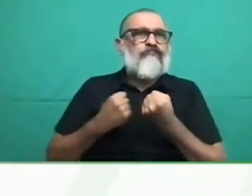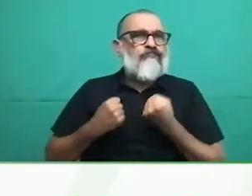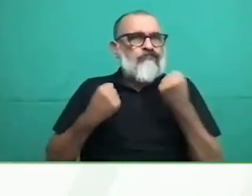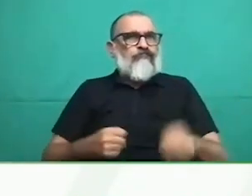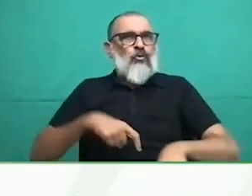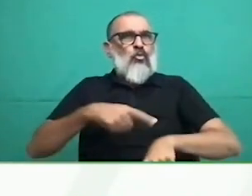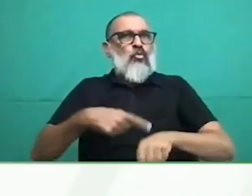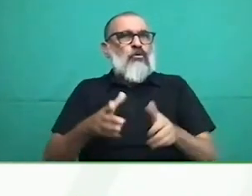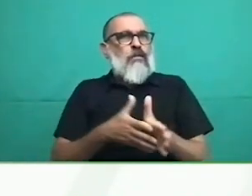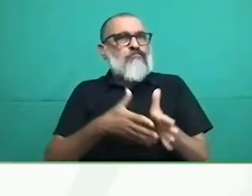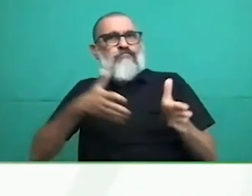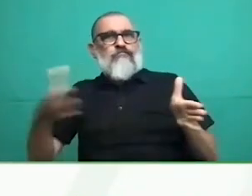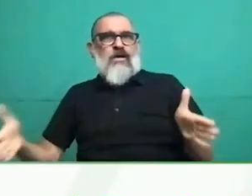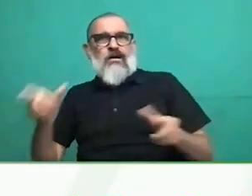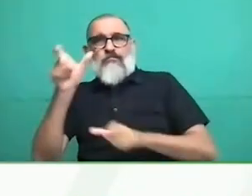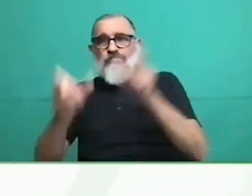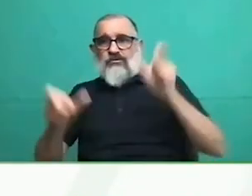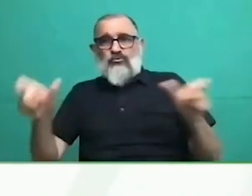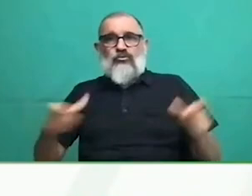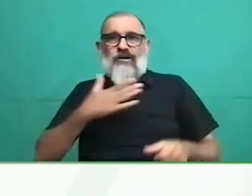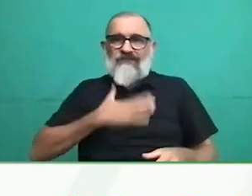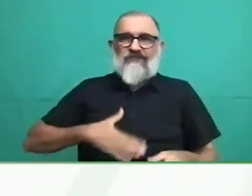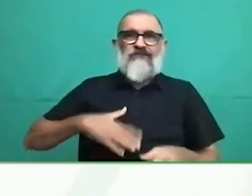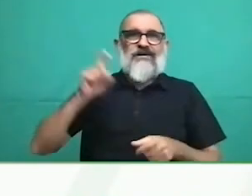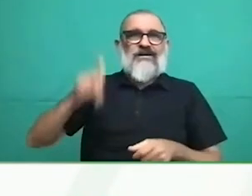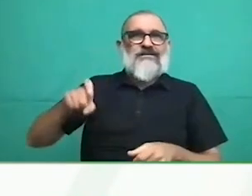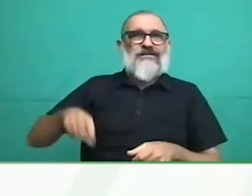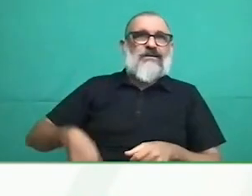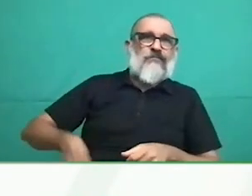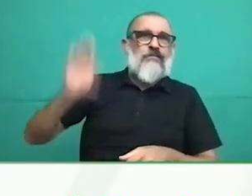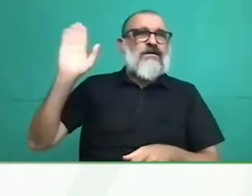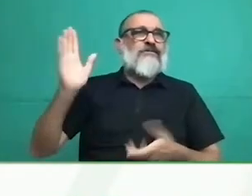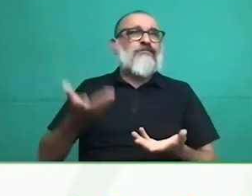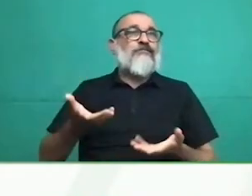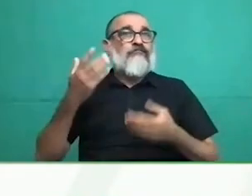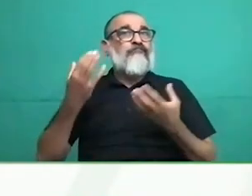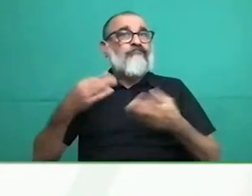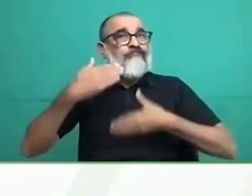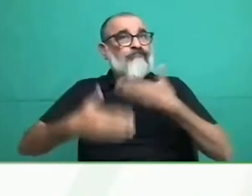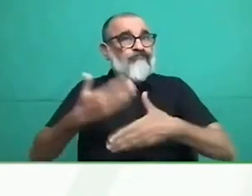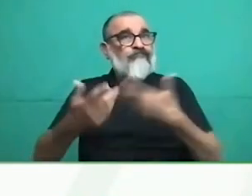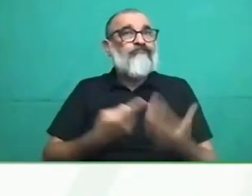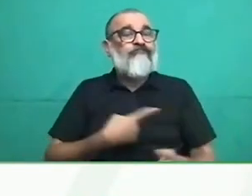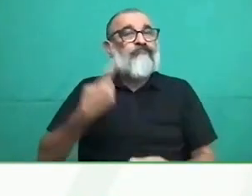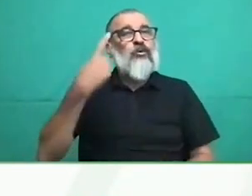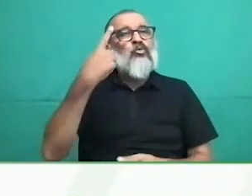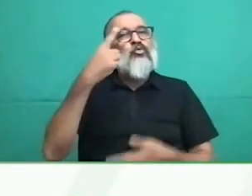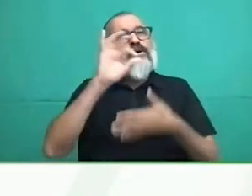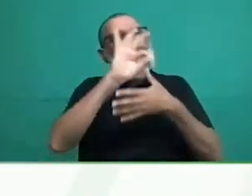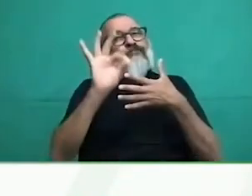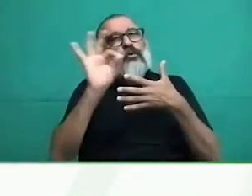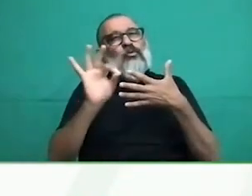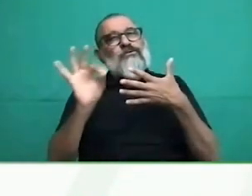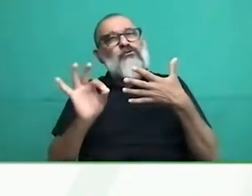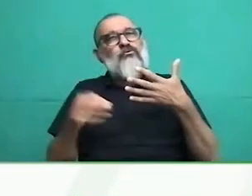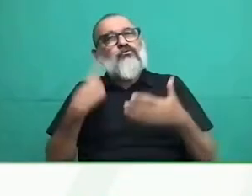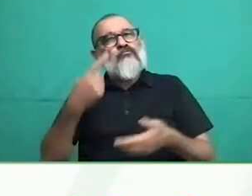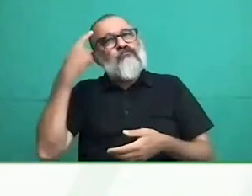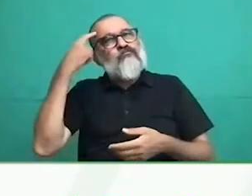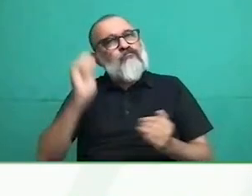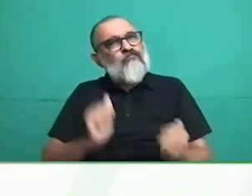identidad, acaba viviendo en un centro, el Estado se gaste 2.000 euros. No tiene ningún sentido, porque nadie